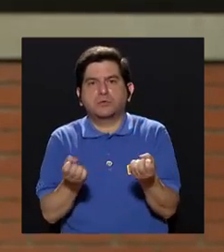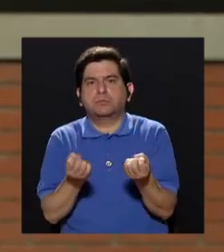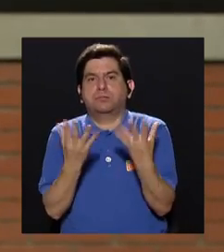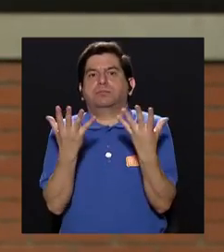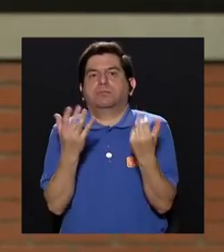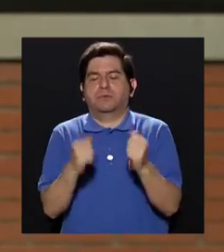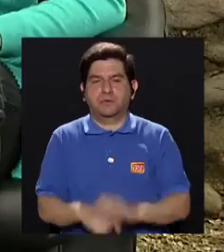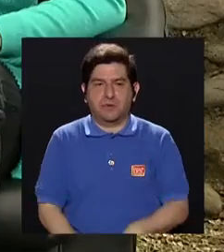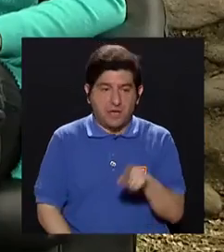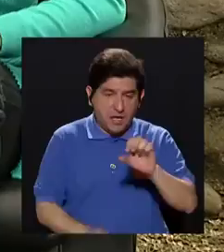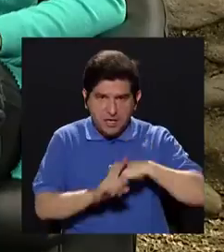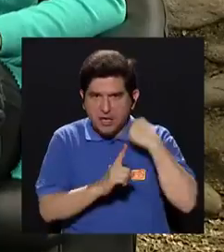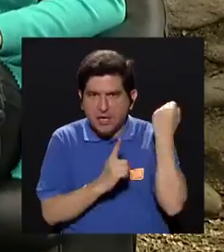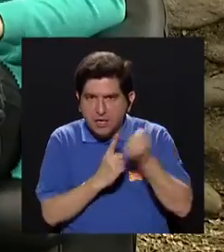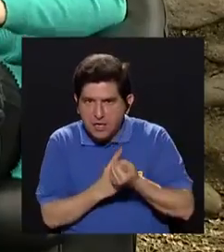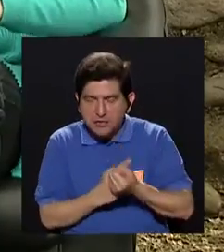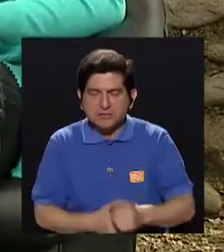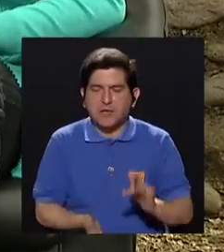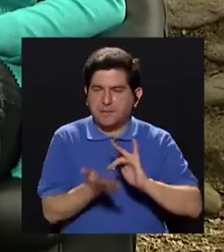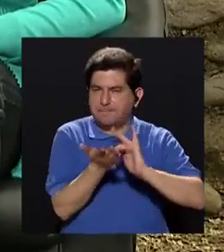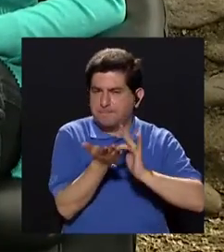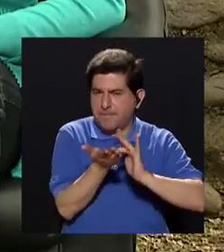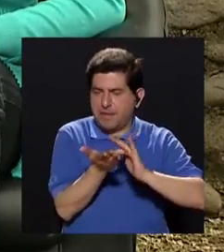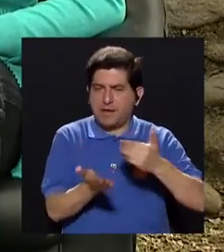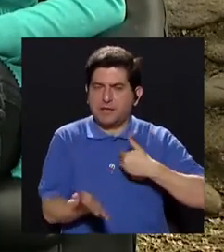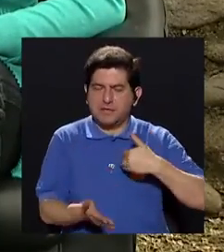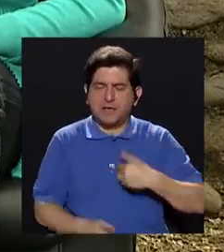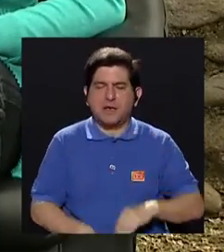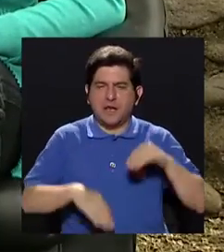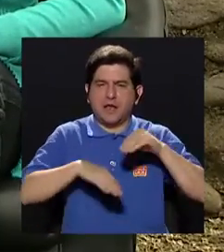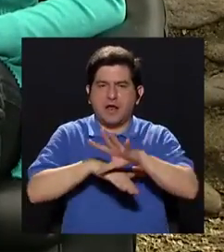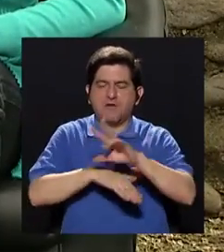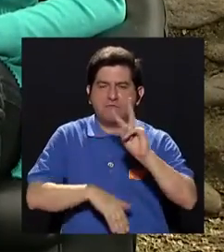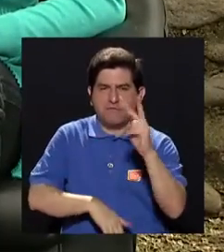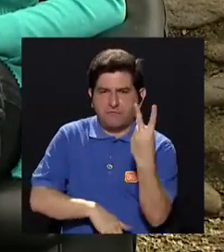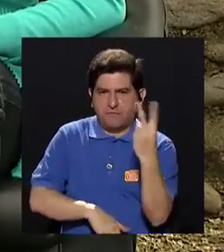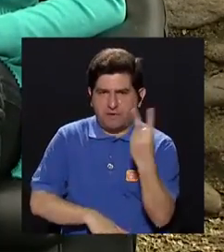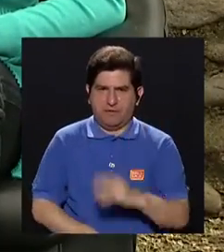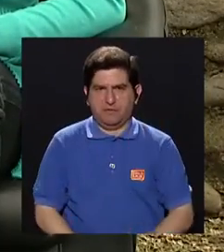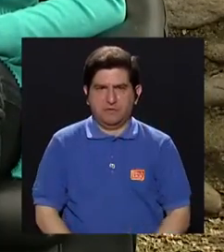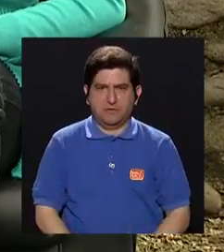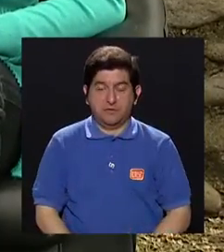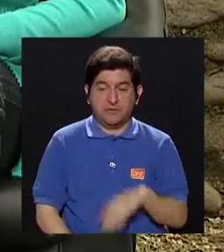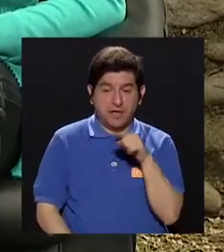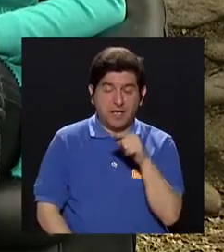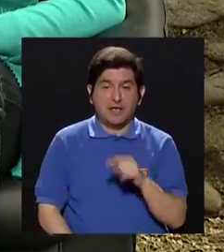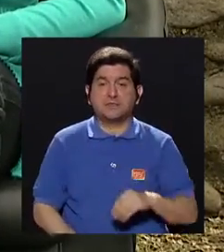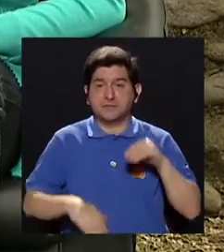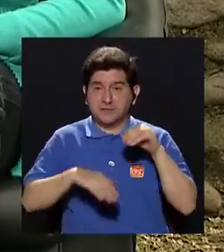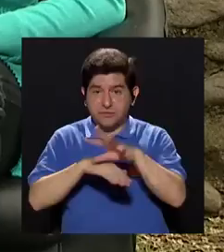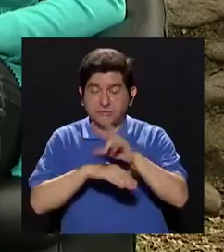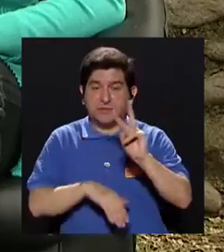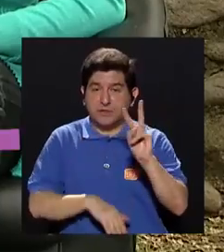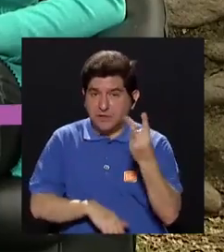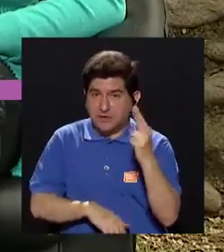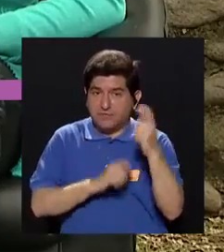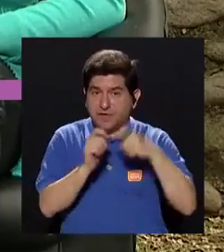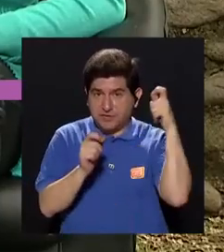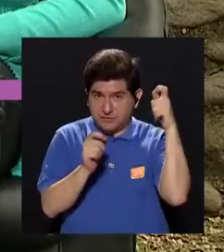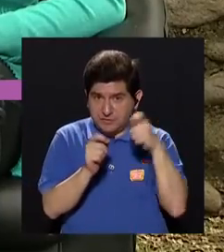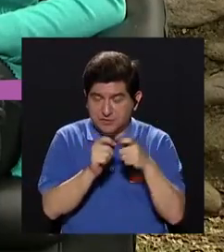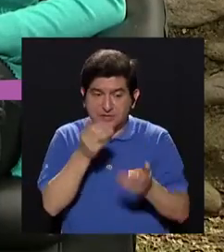a veces muchos. Y en esta tarea sabemos que los medicamentos tienen efectos secundarios, y muchos de estos efectos